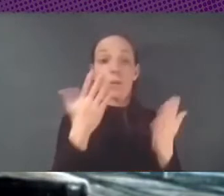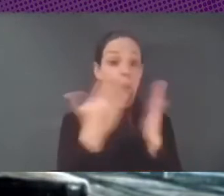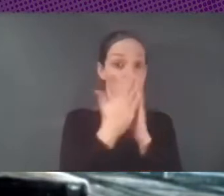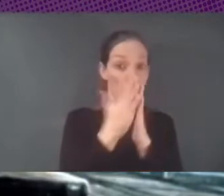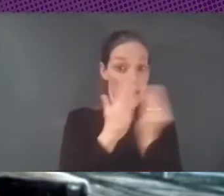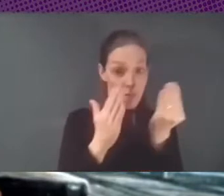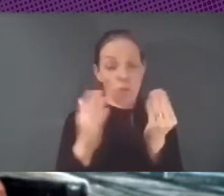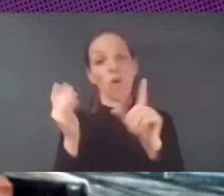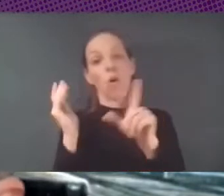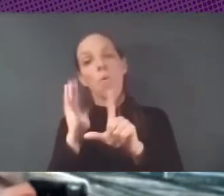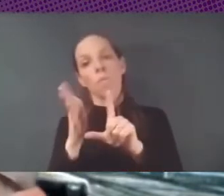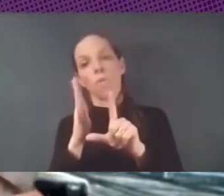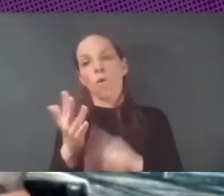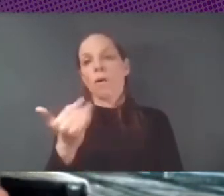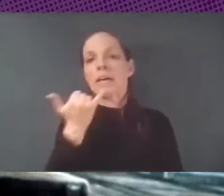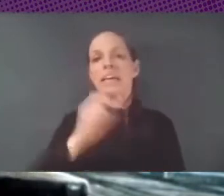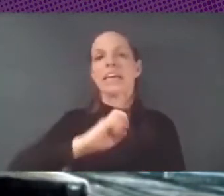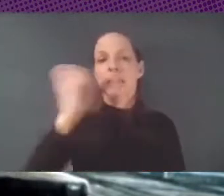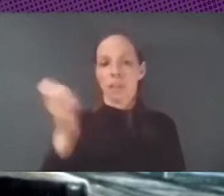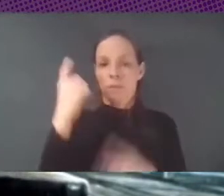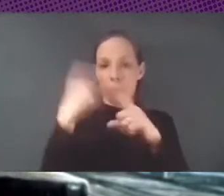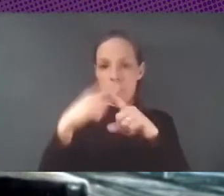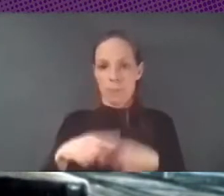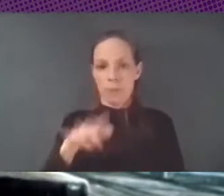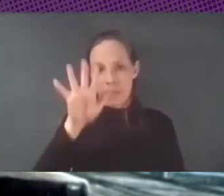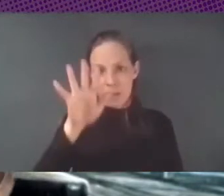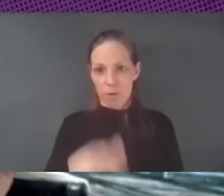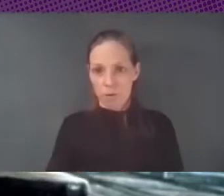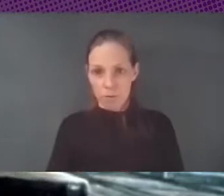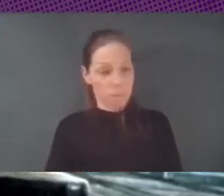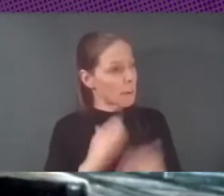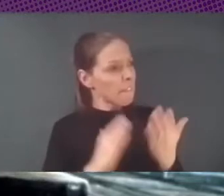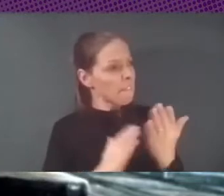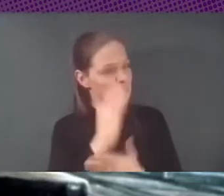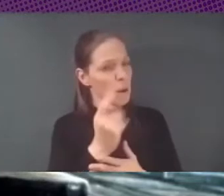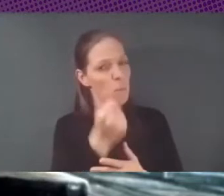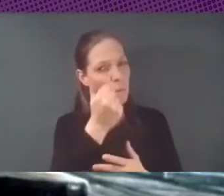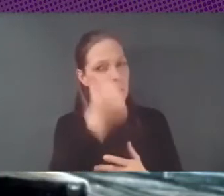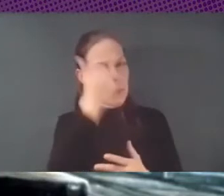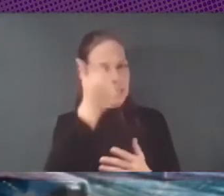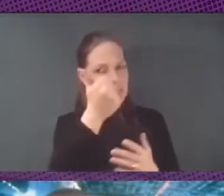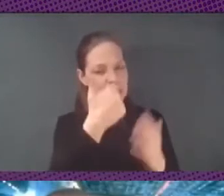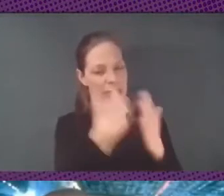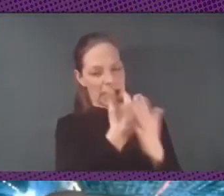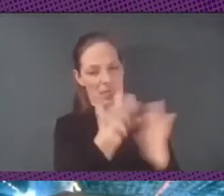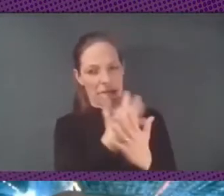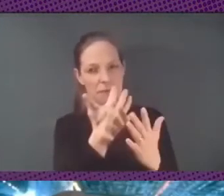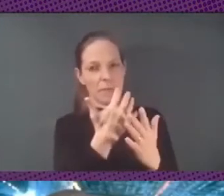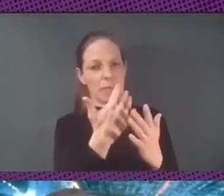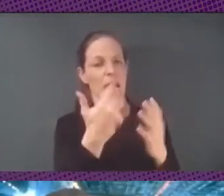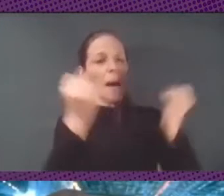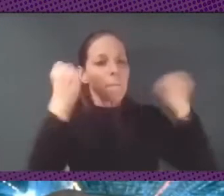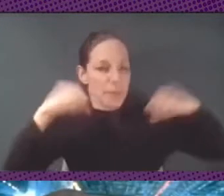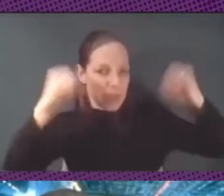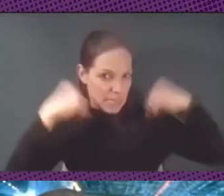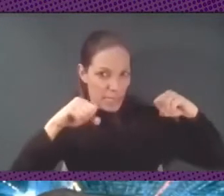multilingües. Tenemos cinco idiomas. Obviamente nuestra... Dime. ¿Nos puedes contar un poco la práctica, la manera en la que habéis